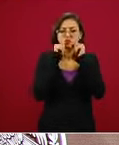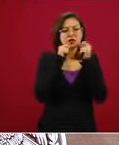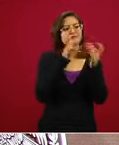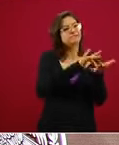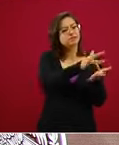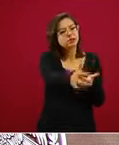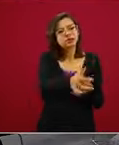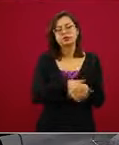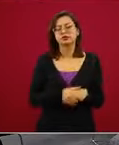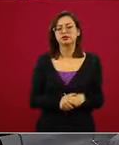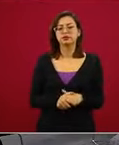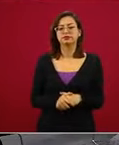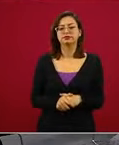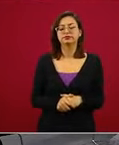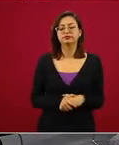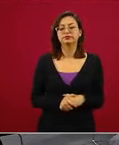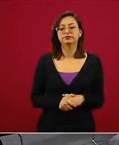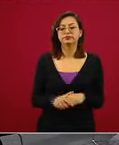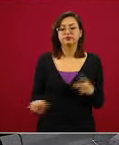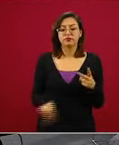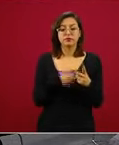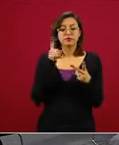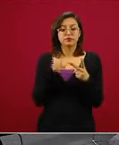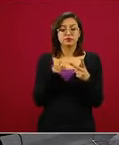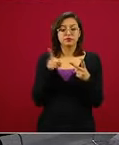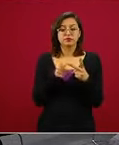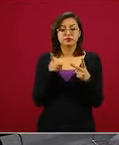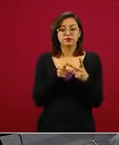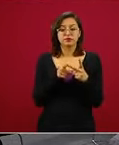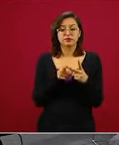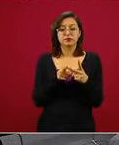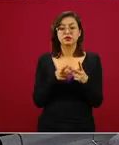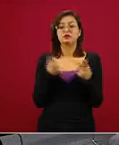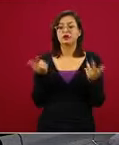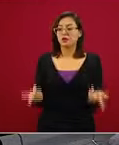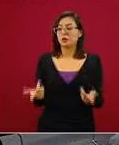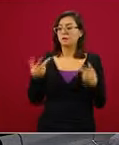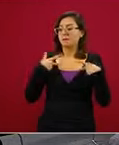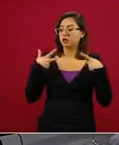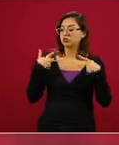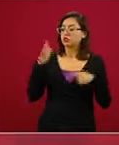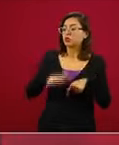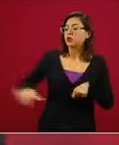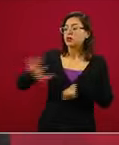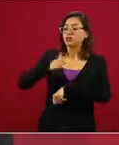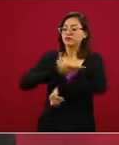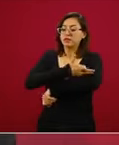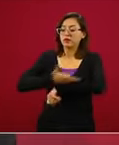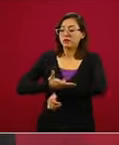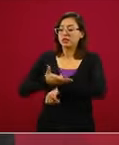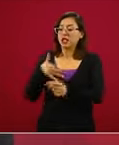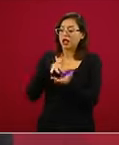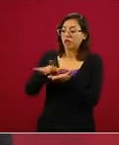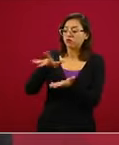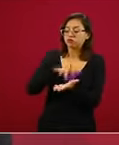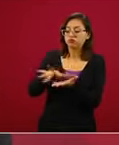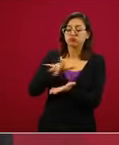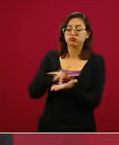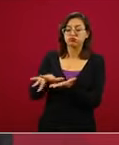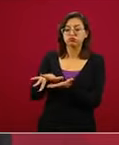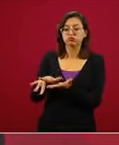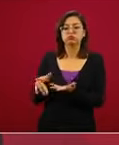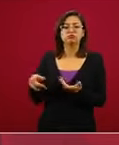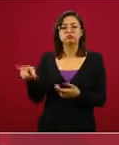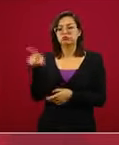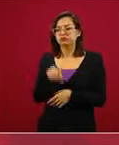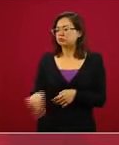nuestro segundo punto pues tiene que ver con el apoyo a la economía familiar las familias en el estado tienen una